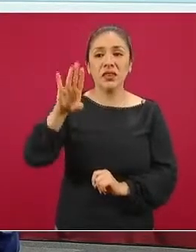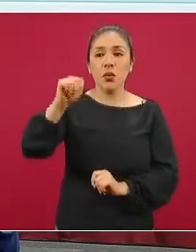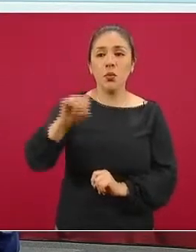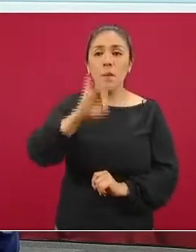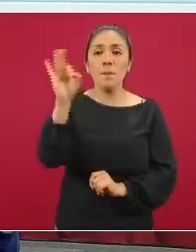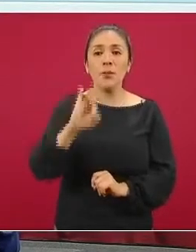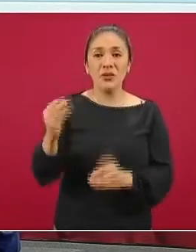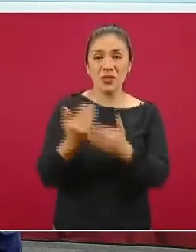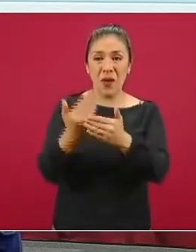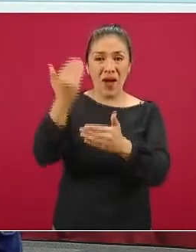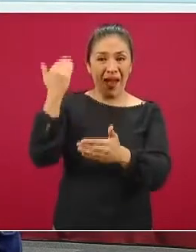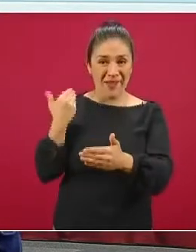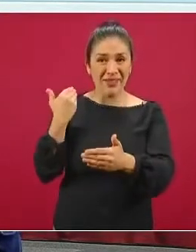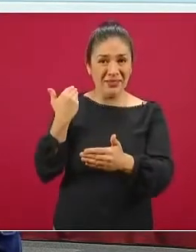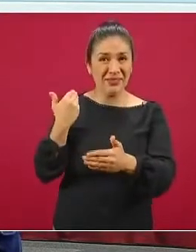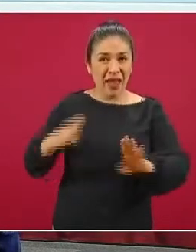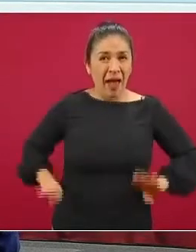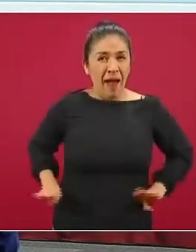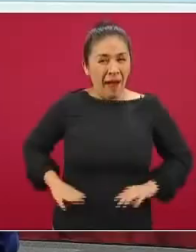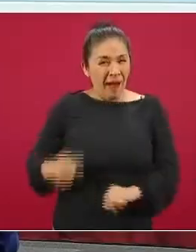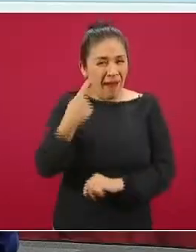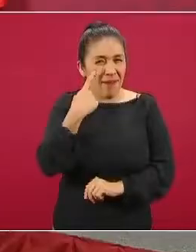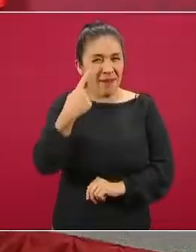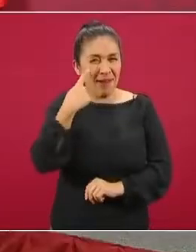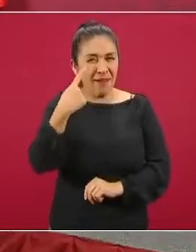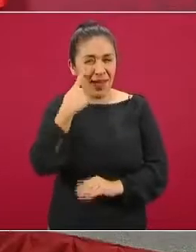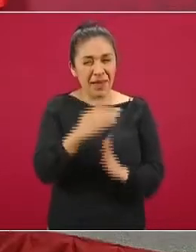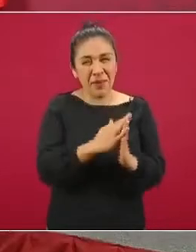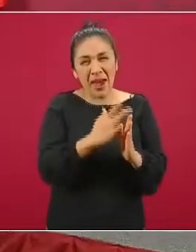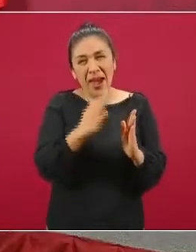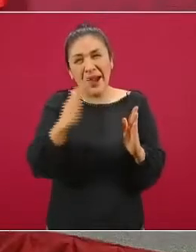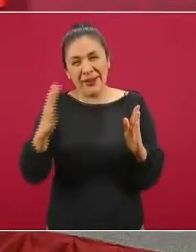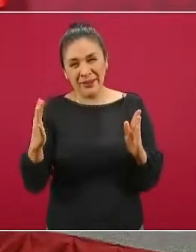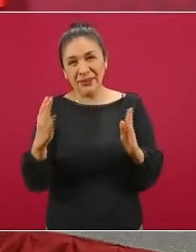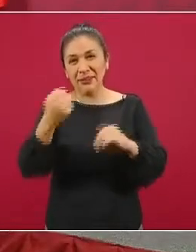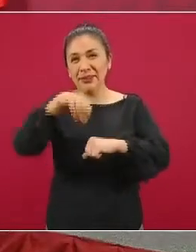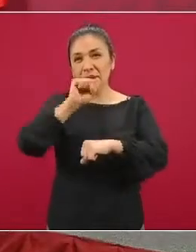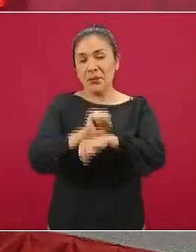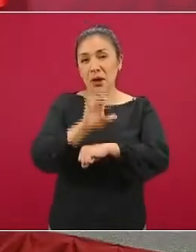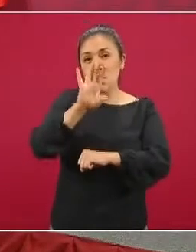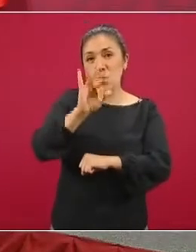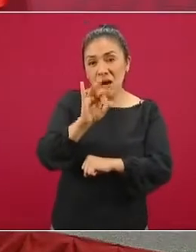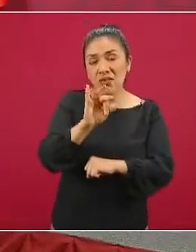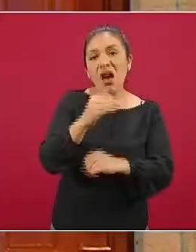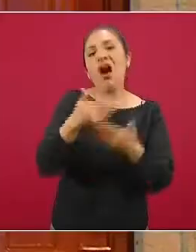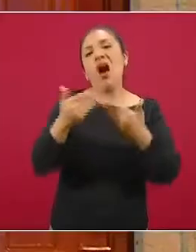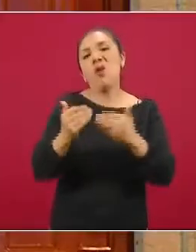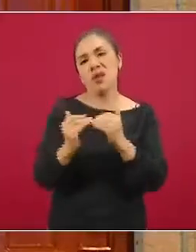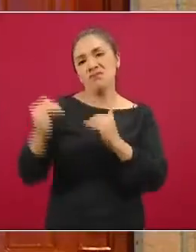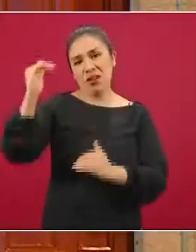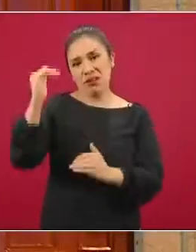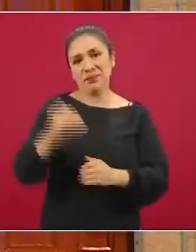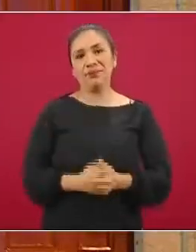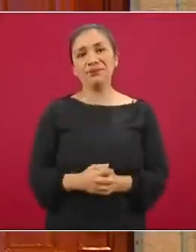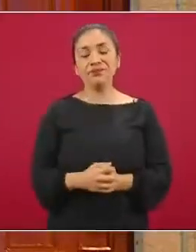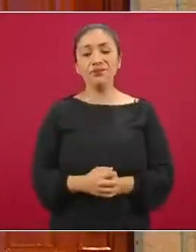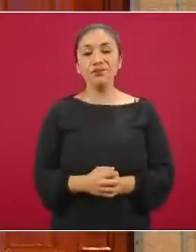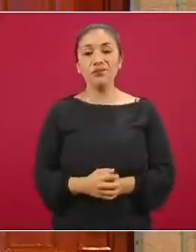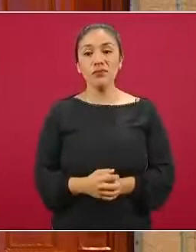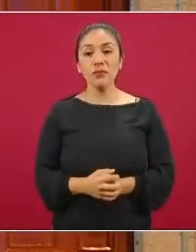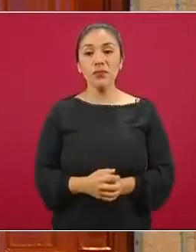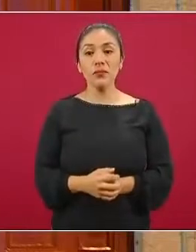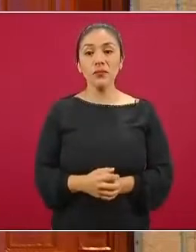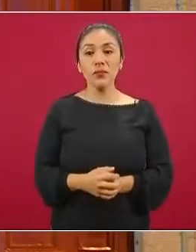ciento que teníamos o habíamos llegado a desarrollar en la semana cuarenta. Vamos a ver la siguiente